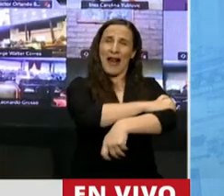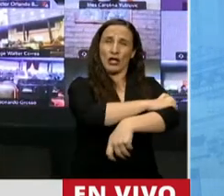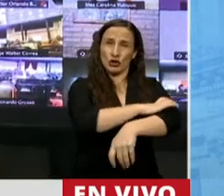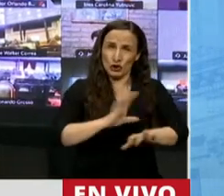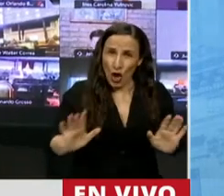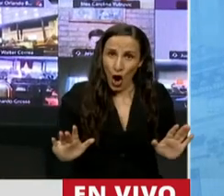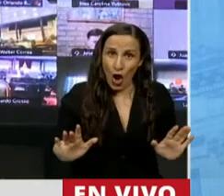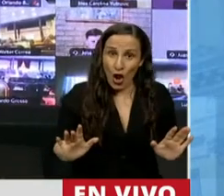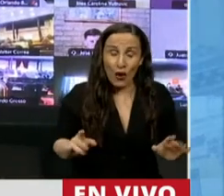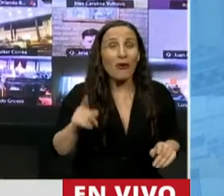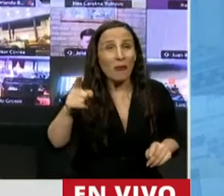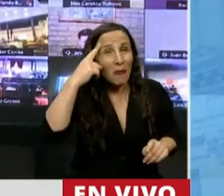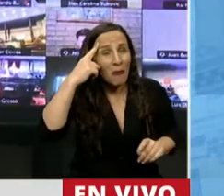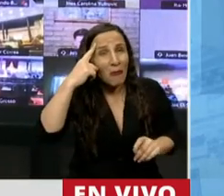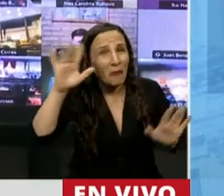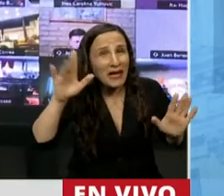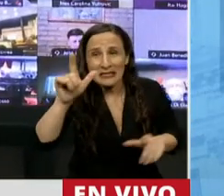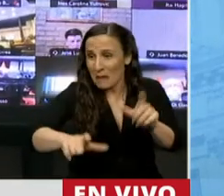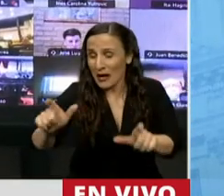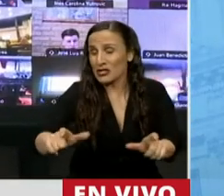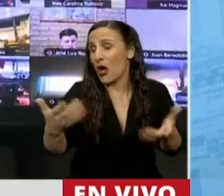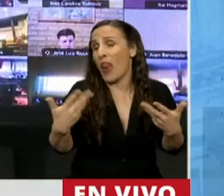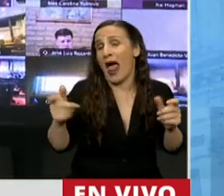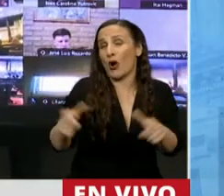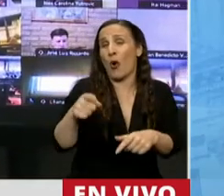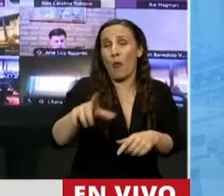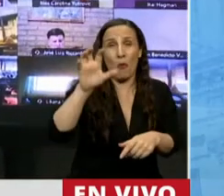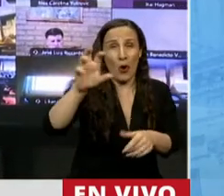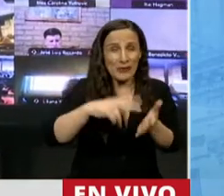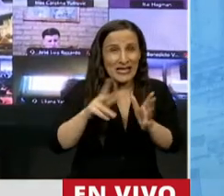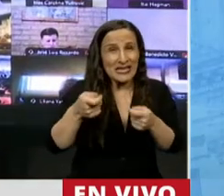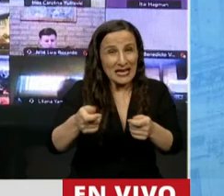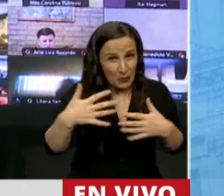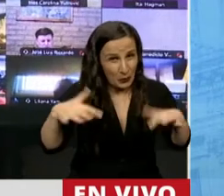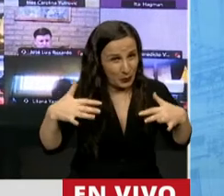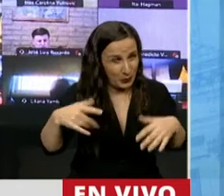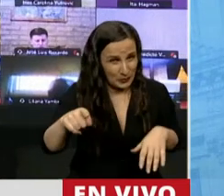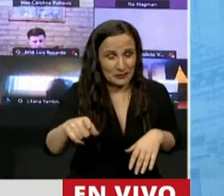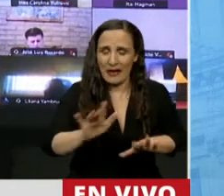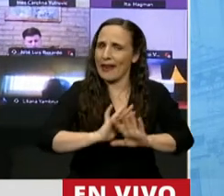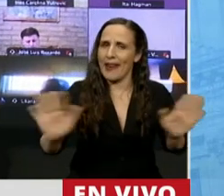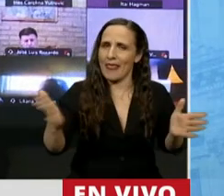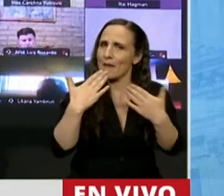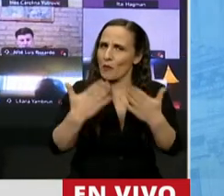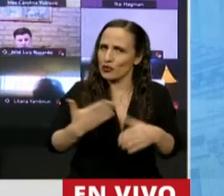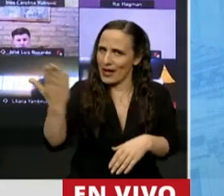presiones que reciben los ciudadanos comunes y corrientes en mi provincia. Nada más, señor presidente. Muchas gracias.